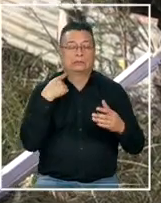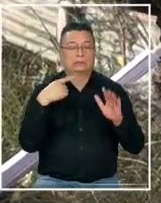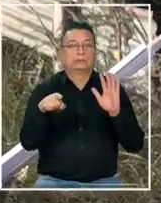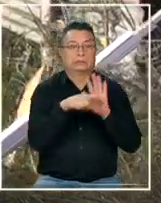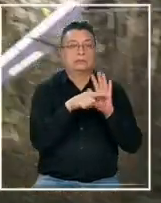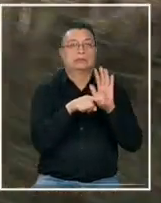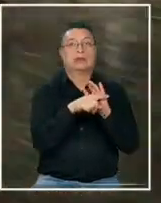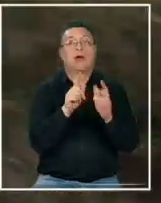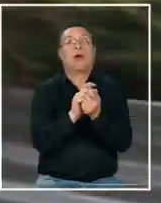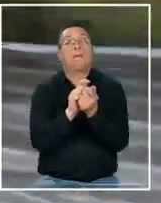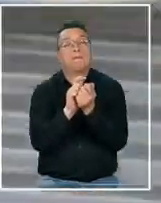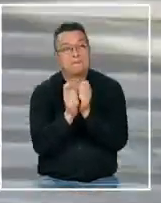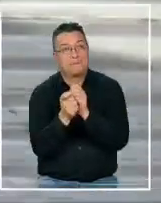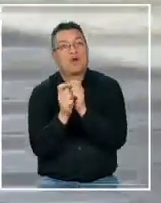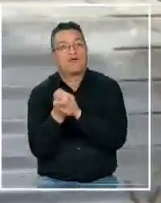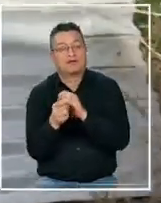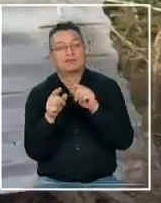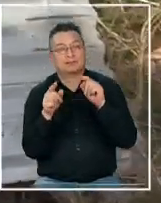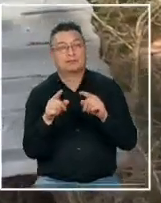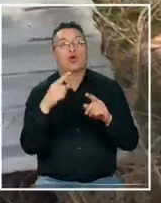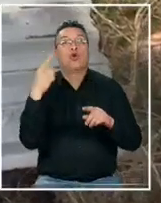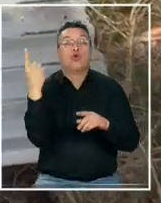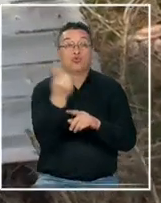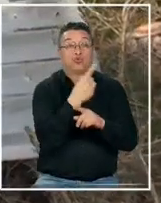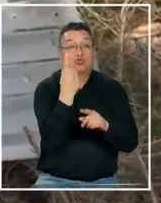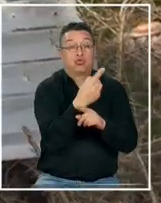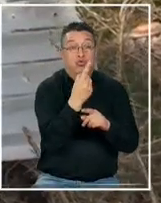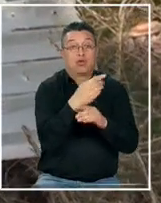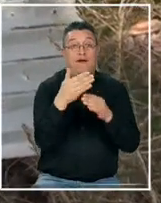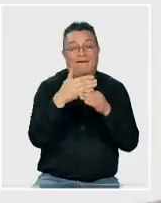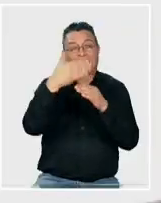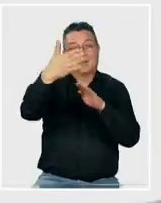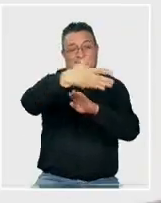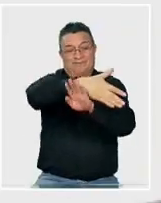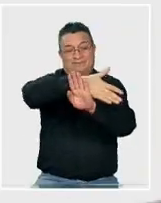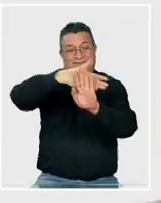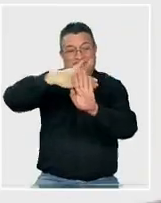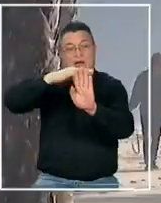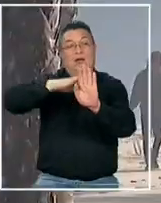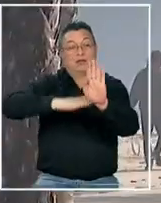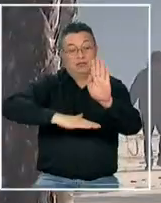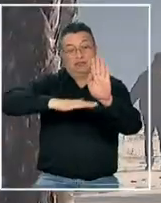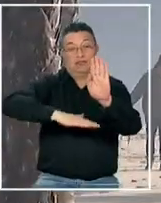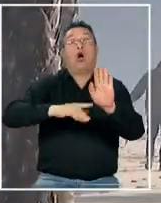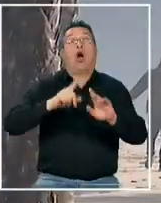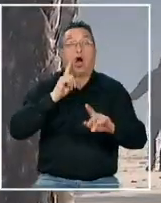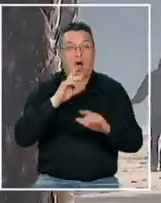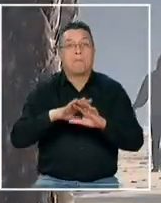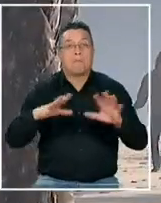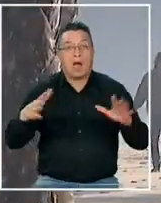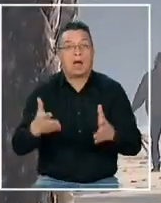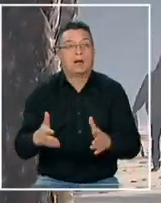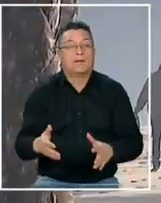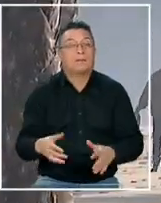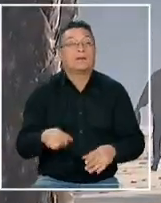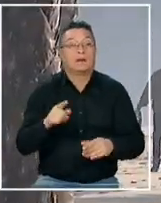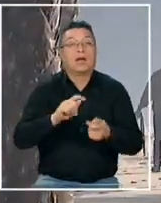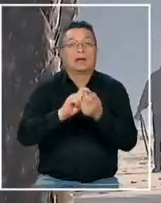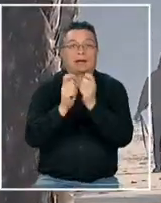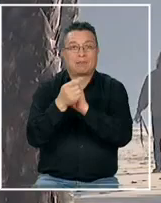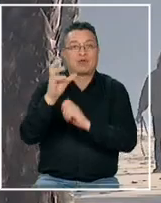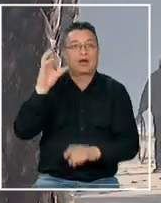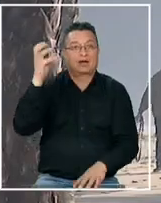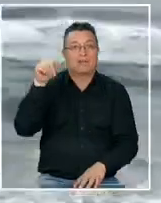está la modificación de estos ciclones extratropicales de latitudes medias a altas cambio climático nueva